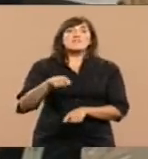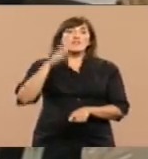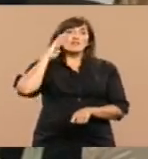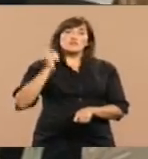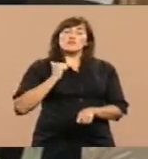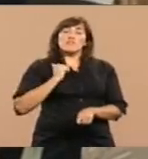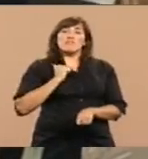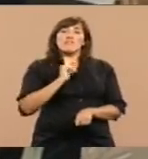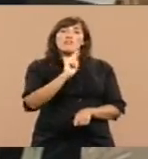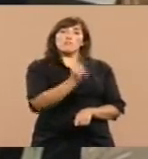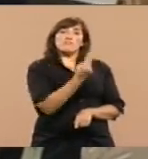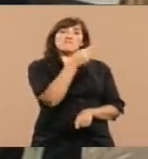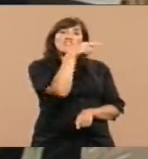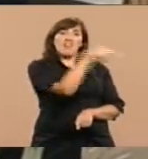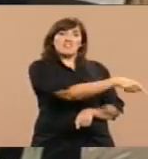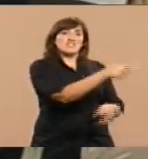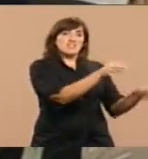allá.